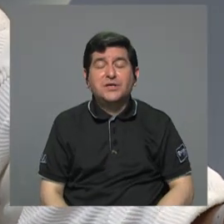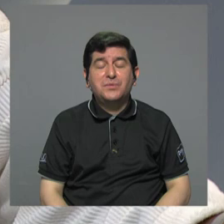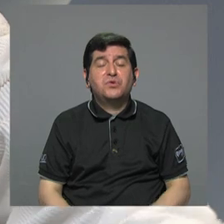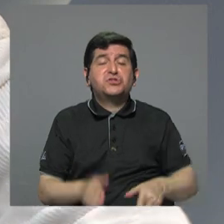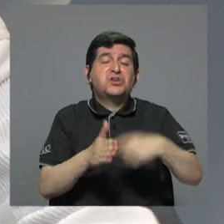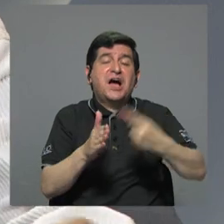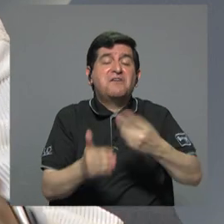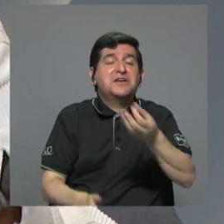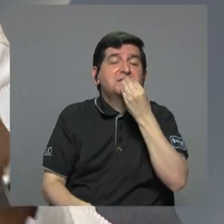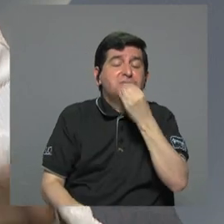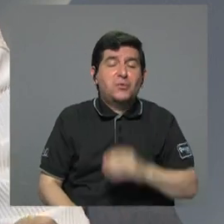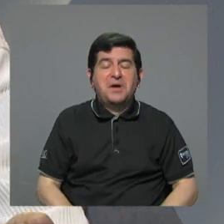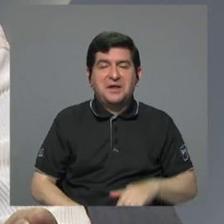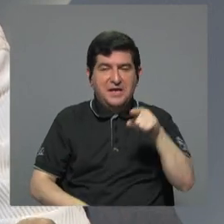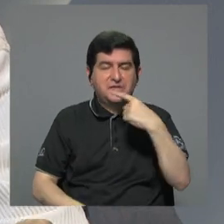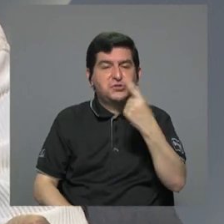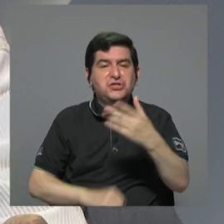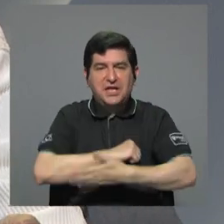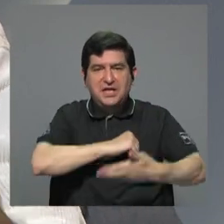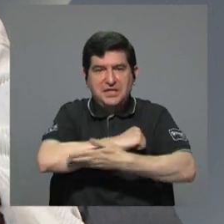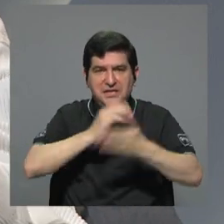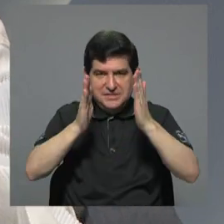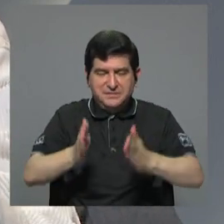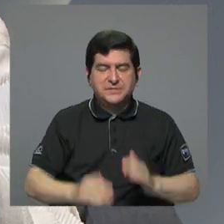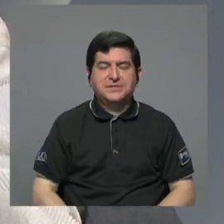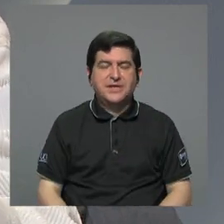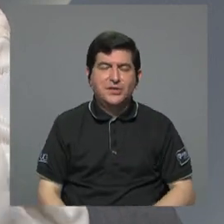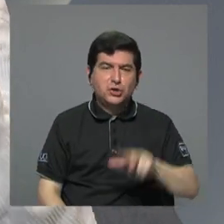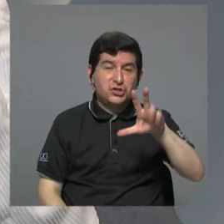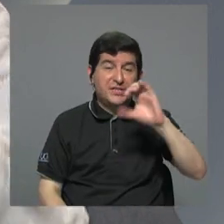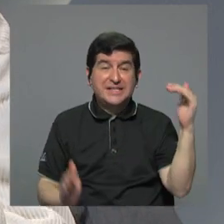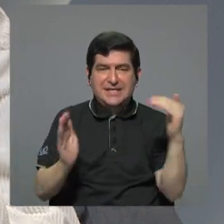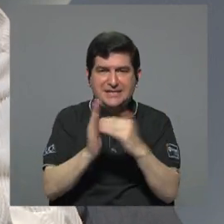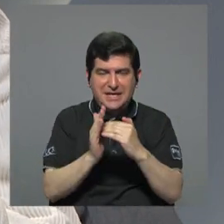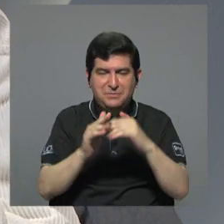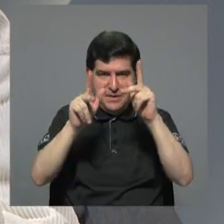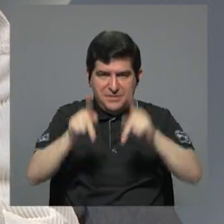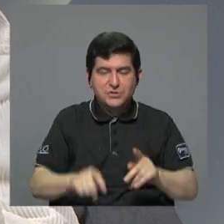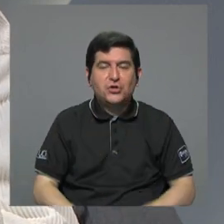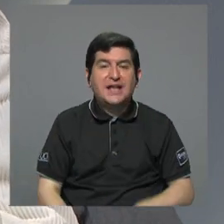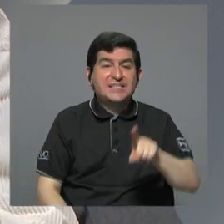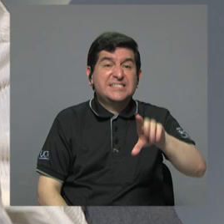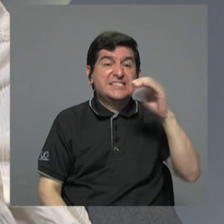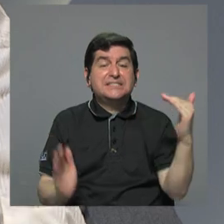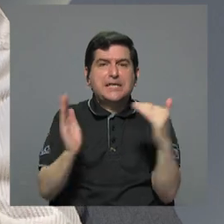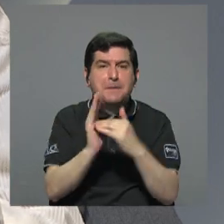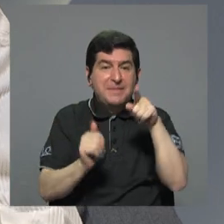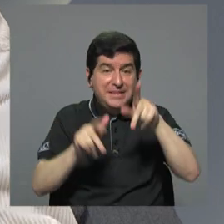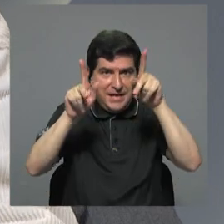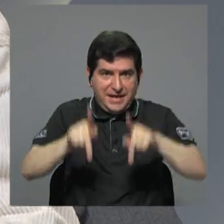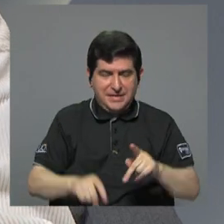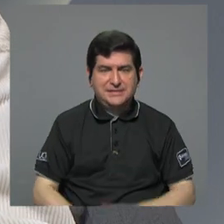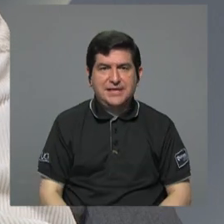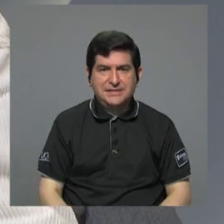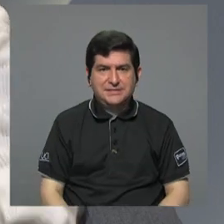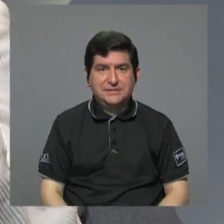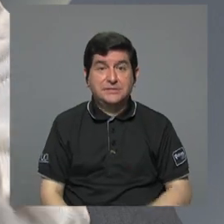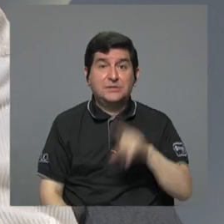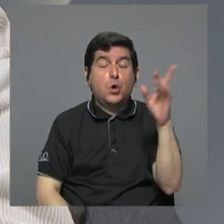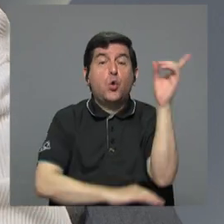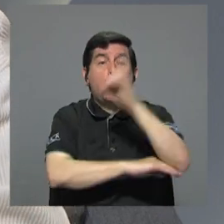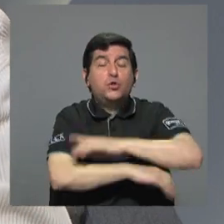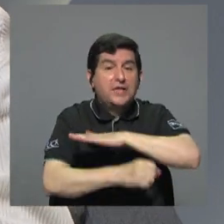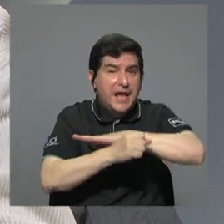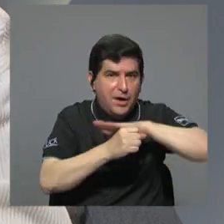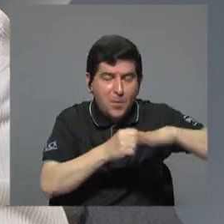mil personas, alrededor de 800 mil personas, entre las cuales hay 100 mil que han pasado al menos un